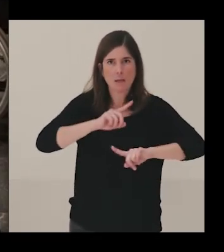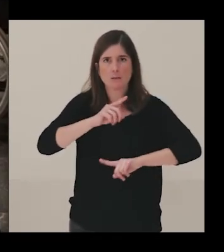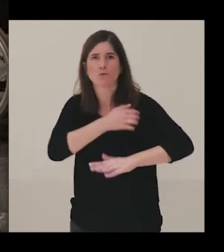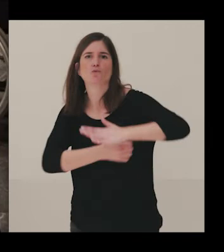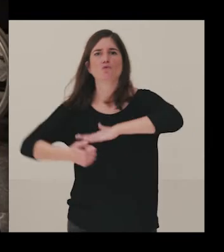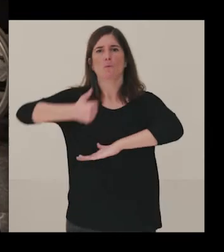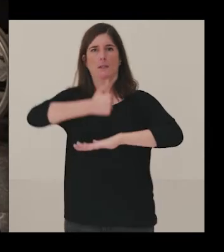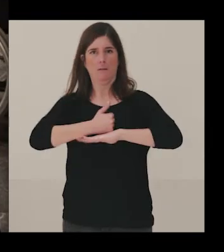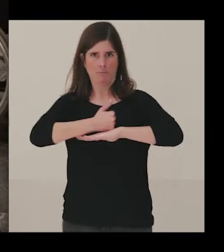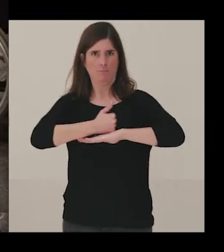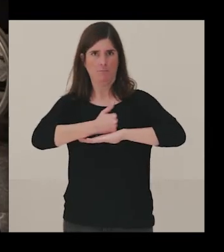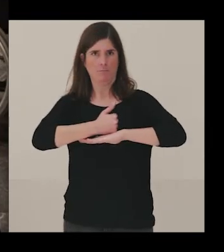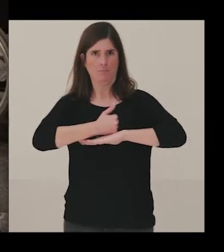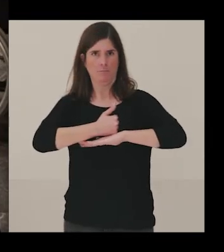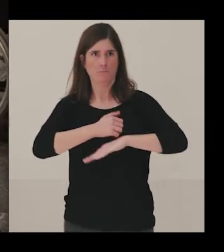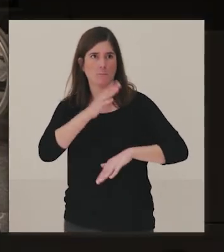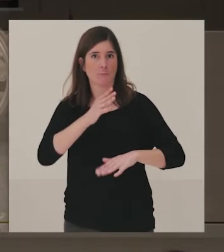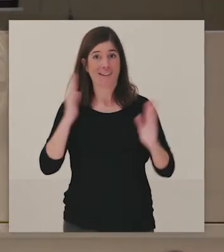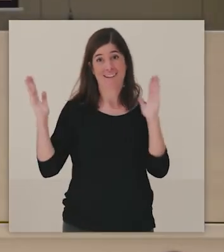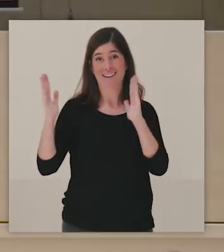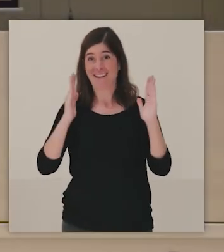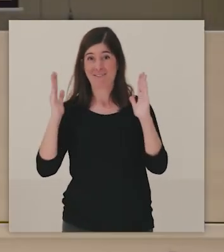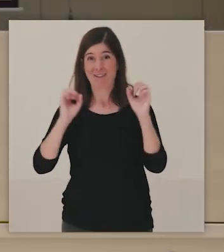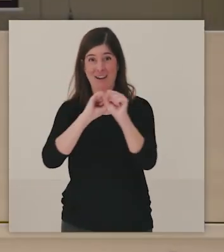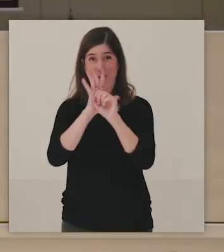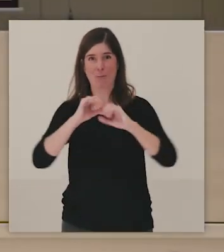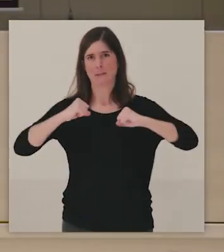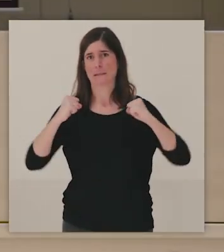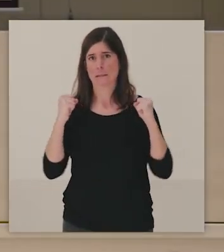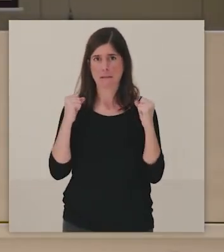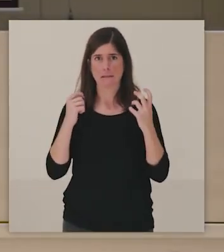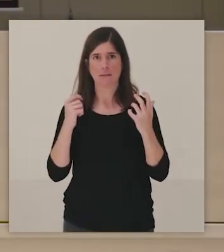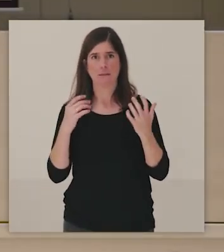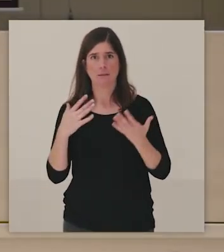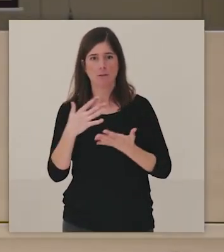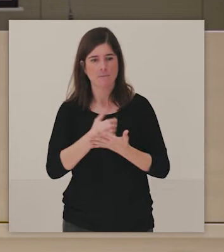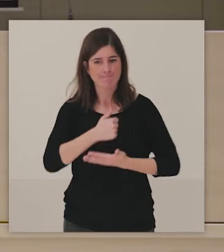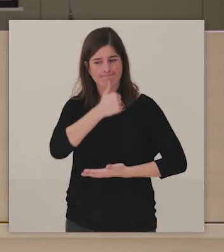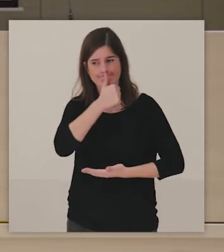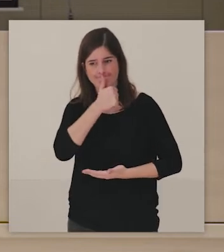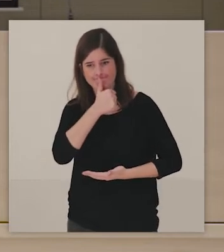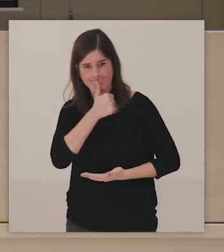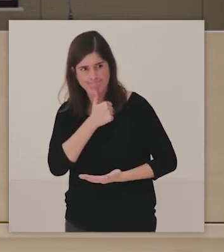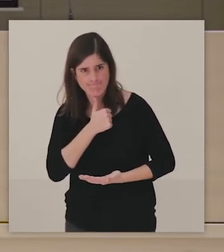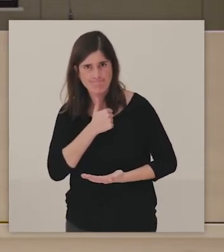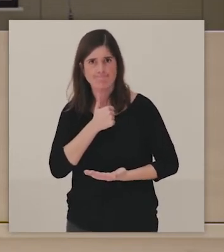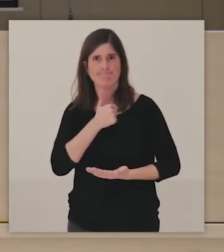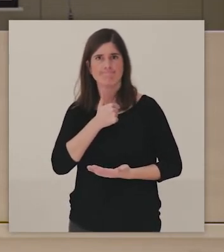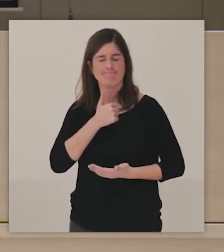estábamos oyendo esa palabra y viviendo cada uno de nosotros, ¿no?, lo que era, o lo que es la